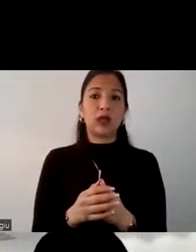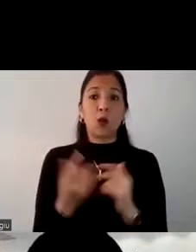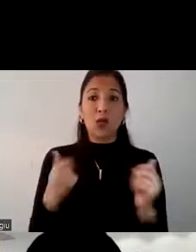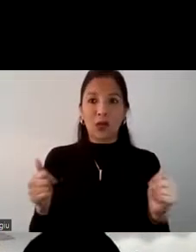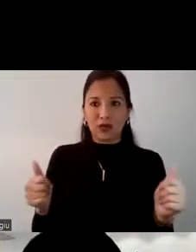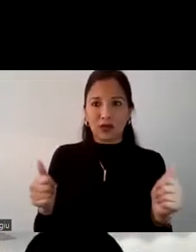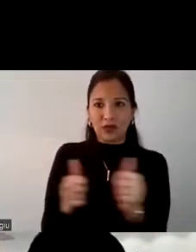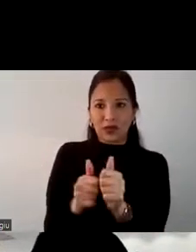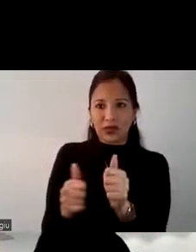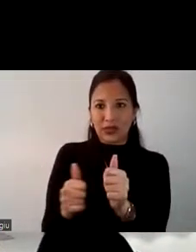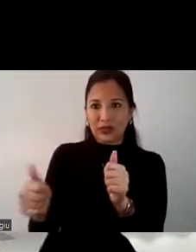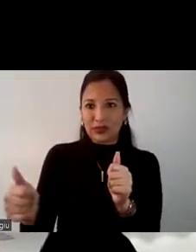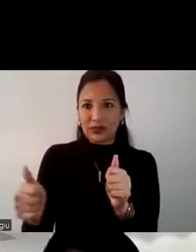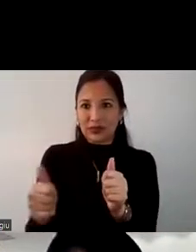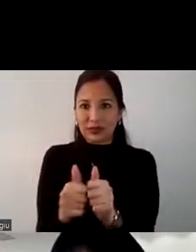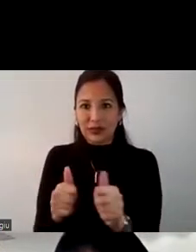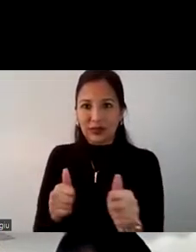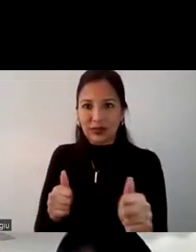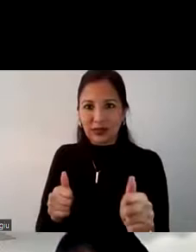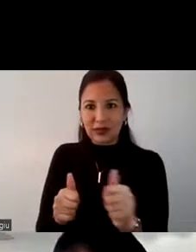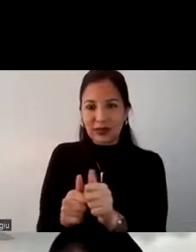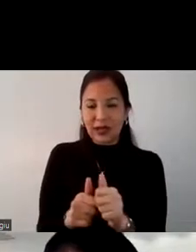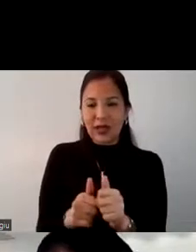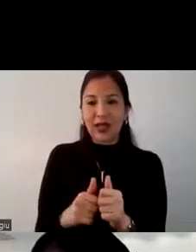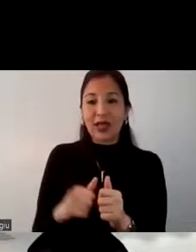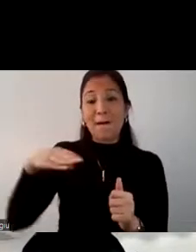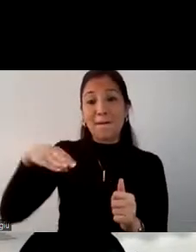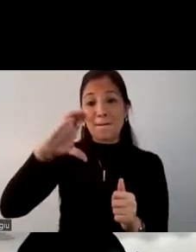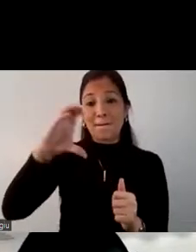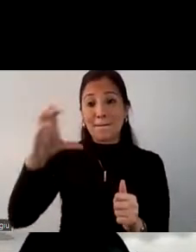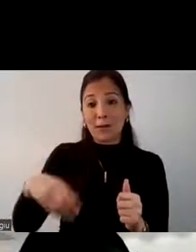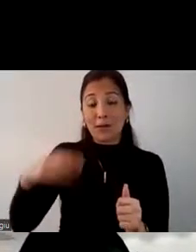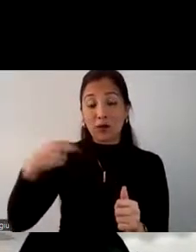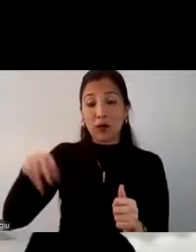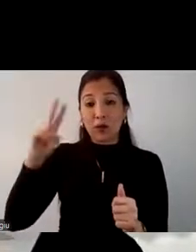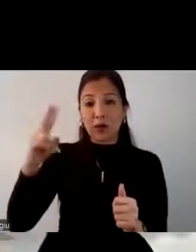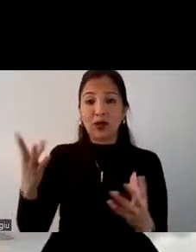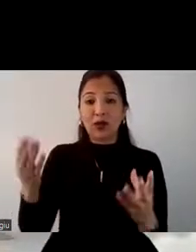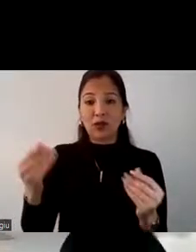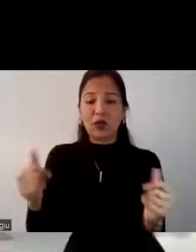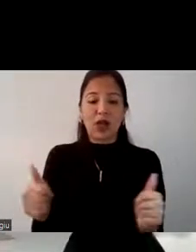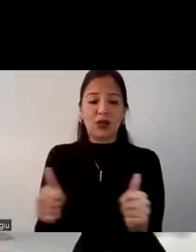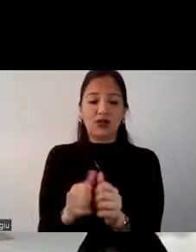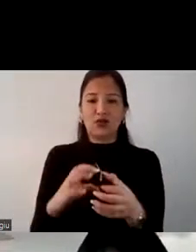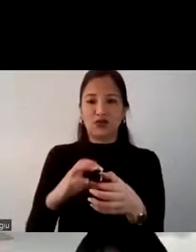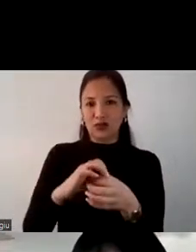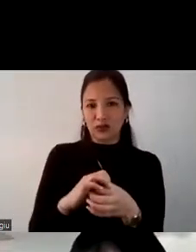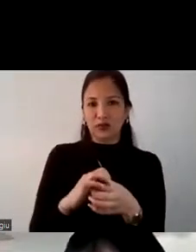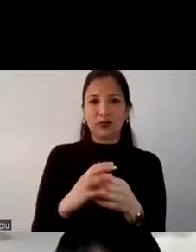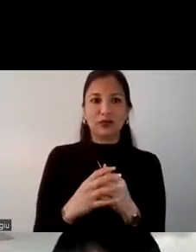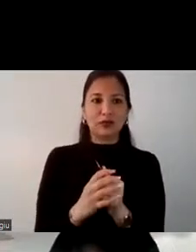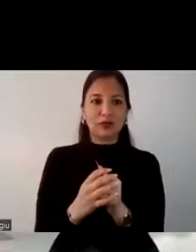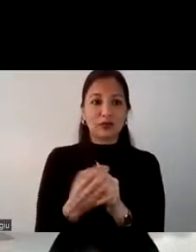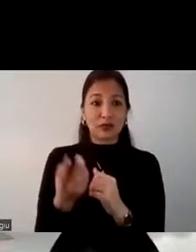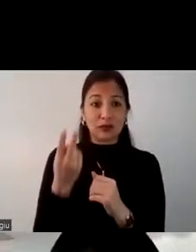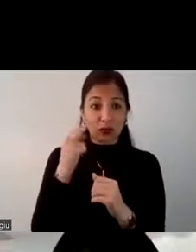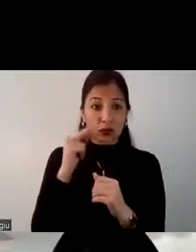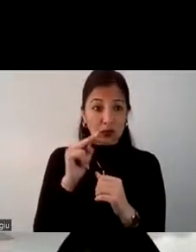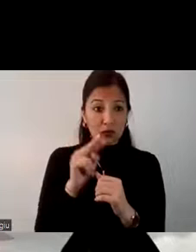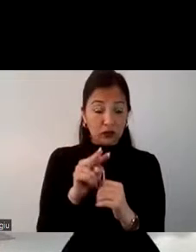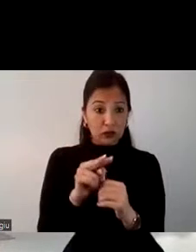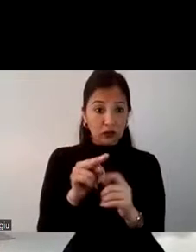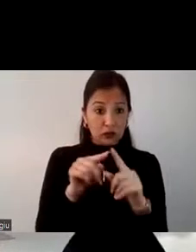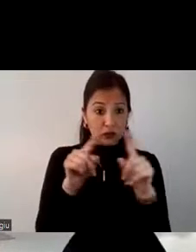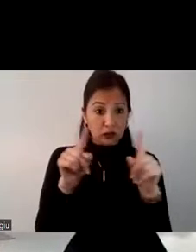mapa del país con la actividad, quiere decir que existe una mayor asociación. Y acá lo podemos notar.